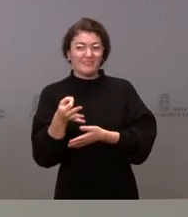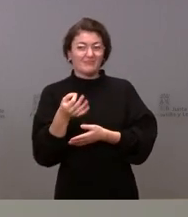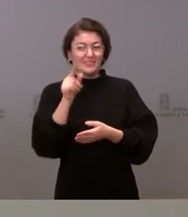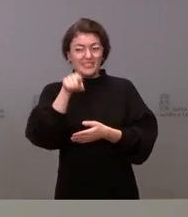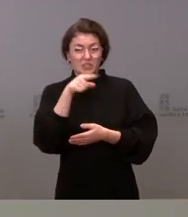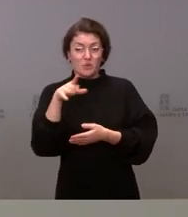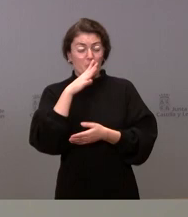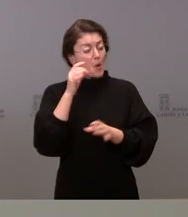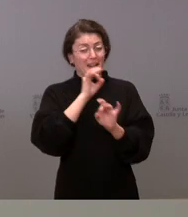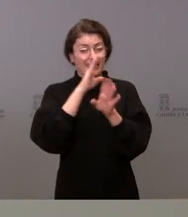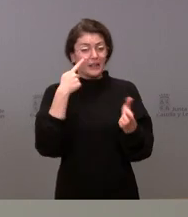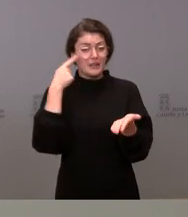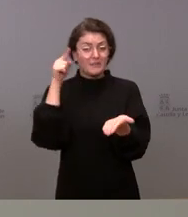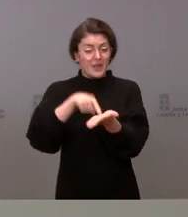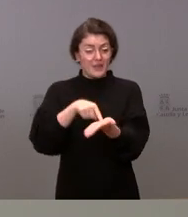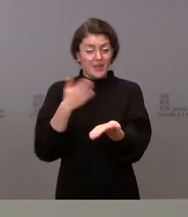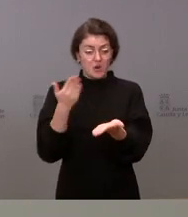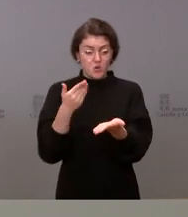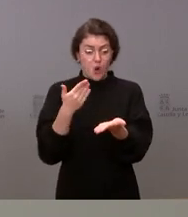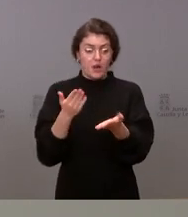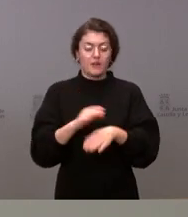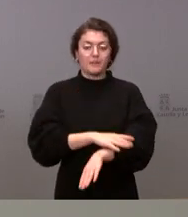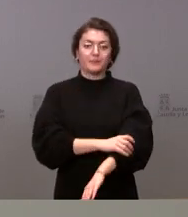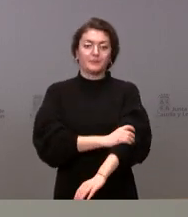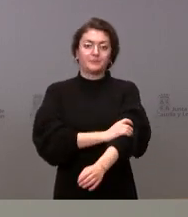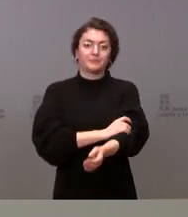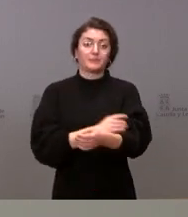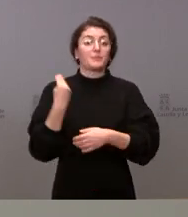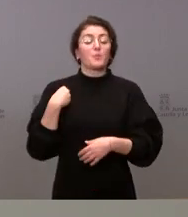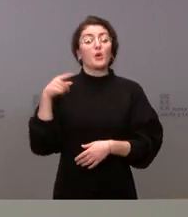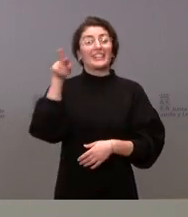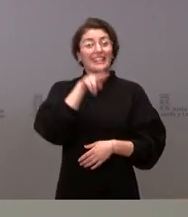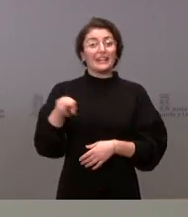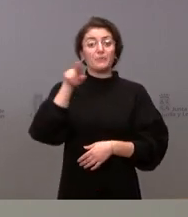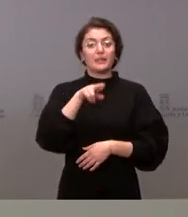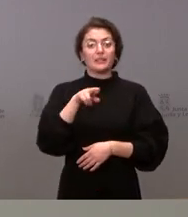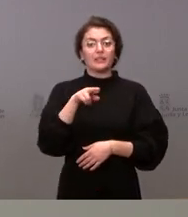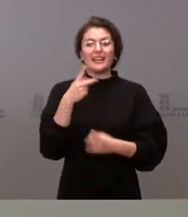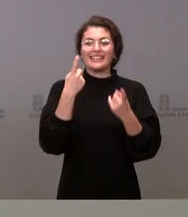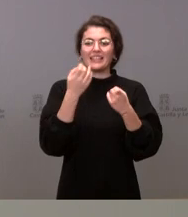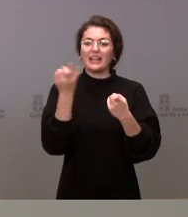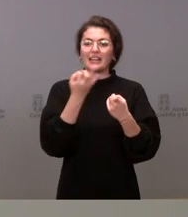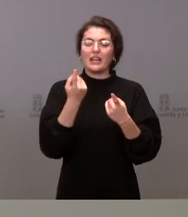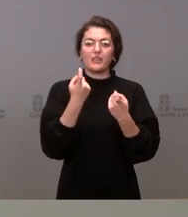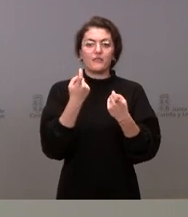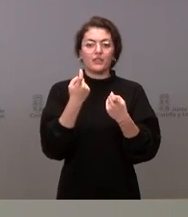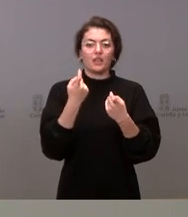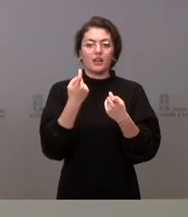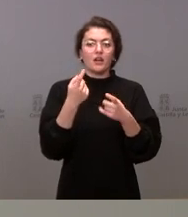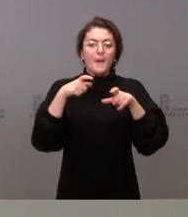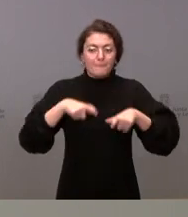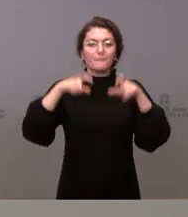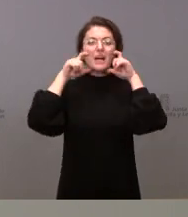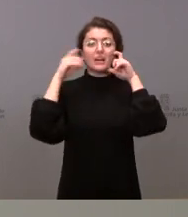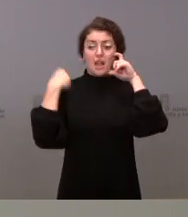existe una clara evidencia que apoye su uso. Reiteran la necesidad de que se cumpla la legalidad vigente, decir, el uso de mascarillas tal y